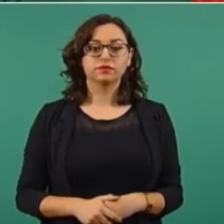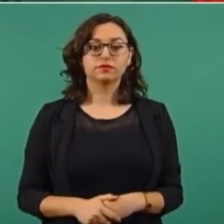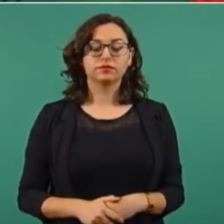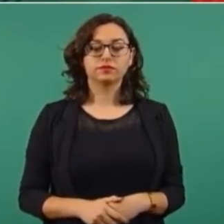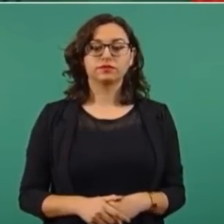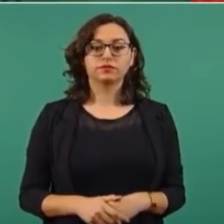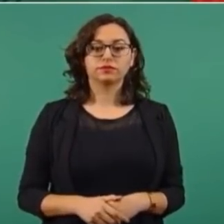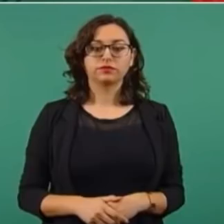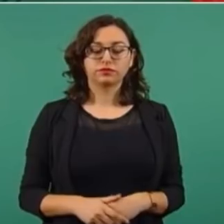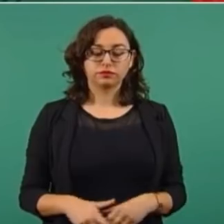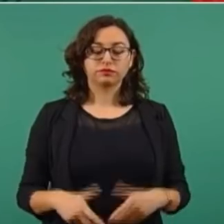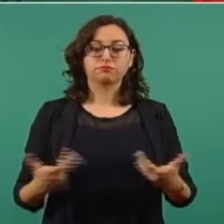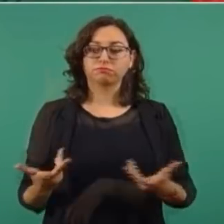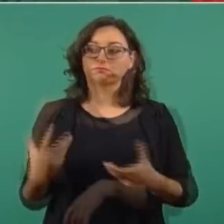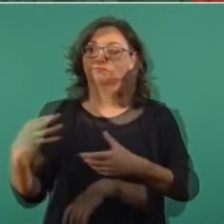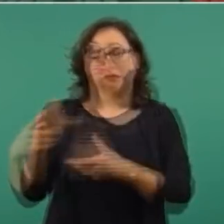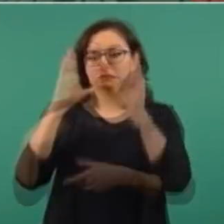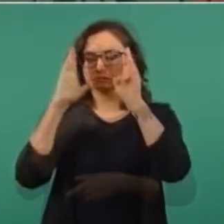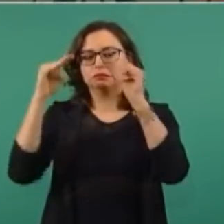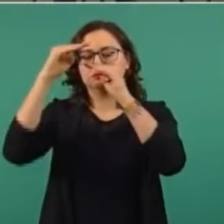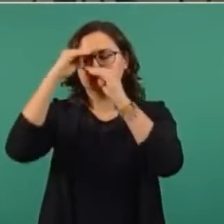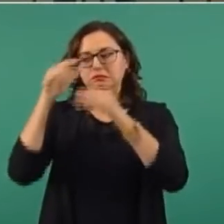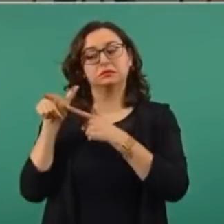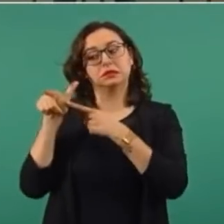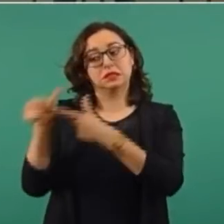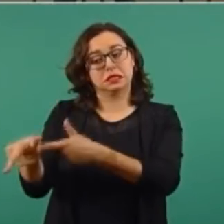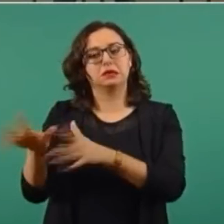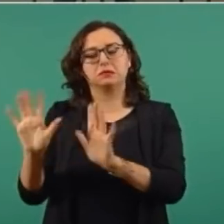preferente para los pobres. Bueno,